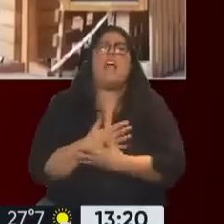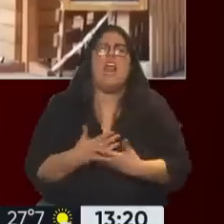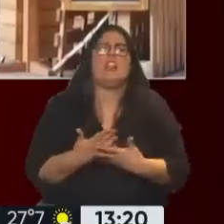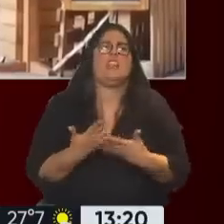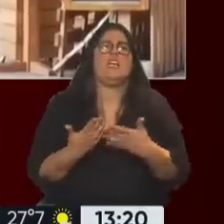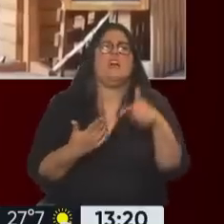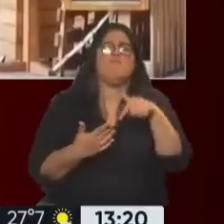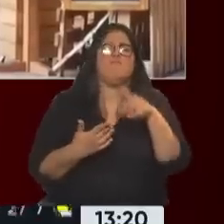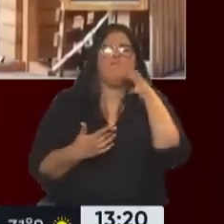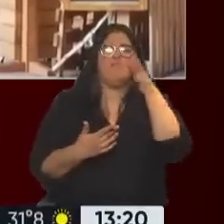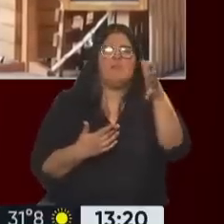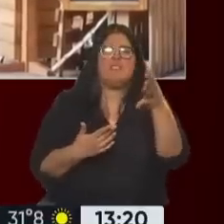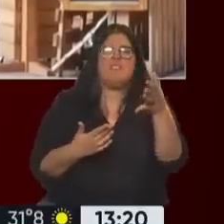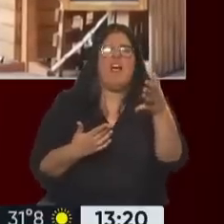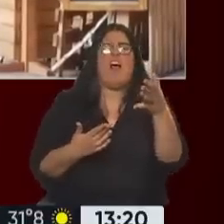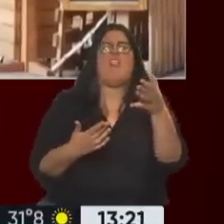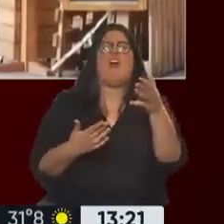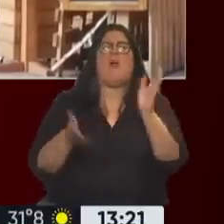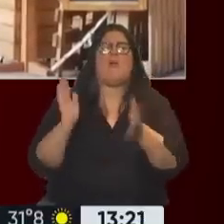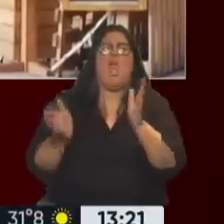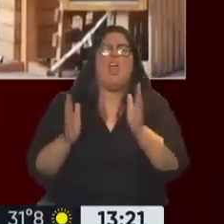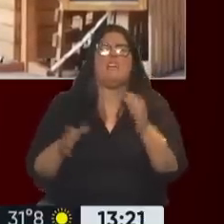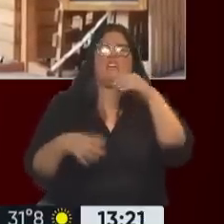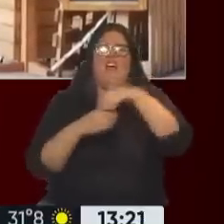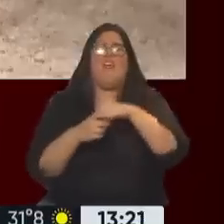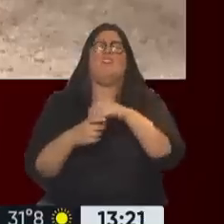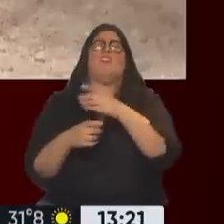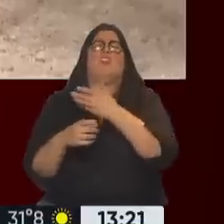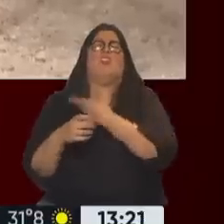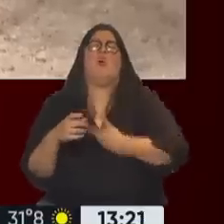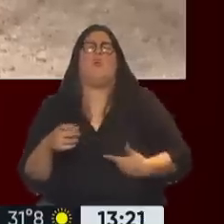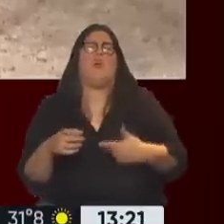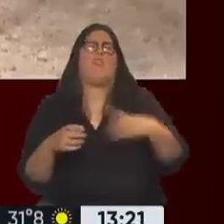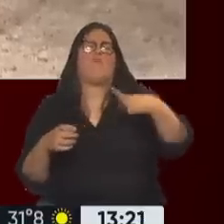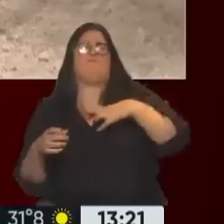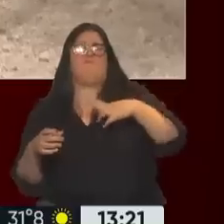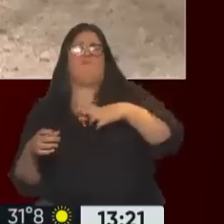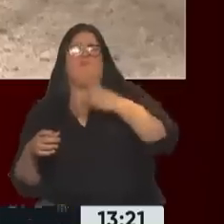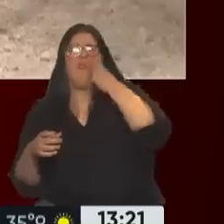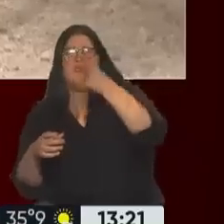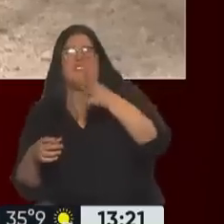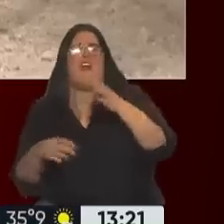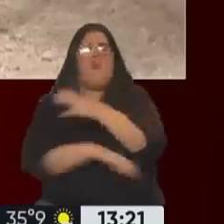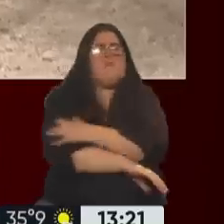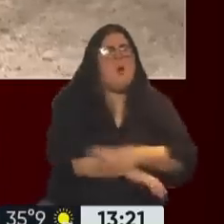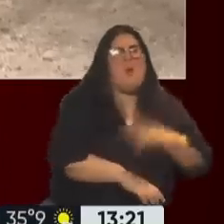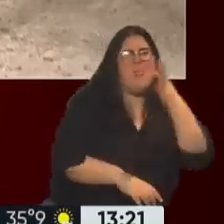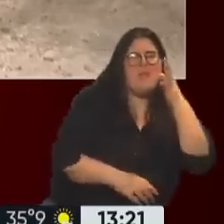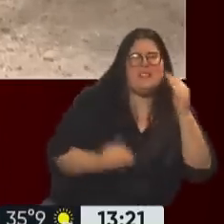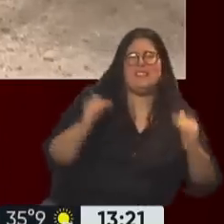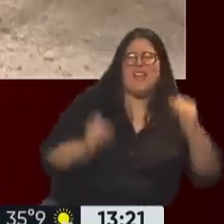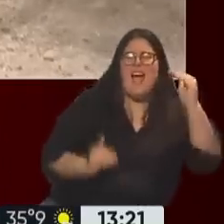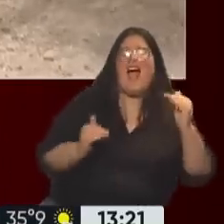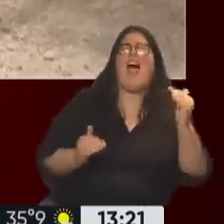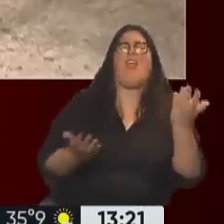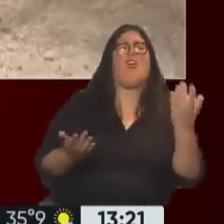escandalosa violencia estructural, extremadamente ricos, extremadamente pobres, tienes que confrontar. América